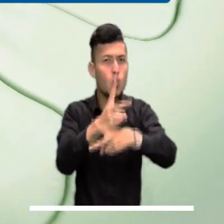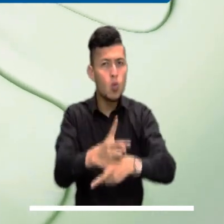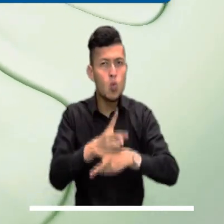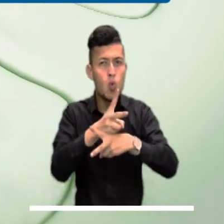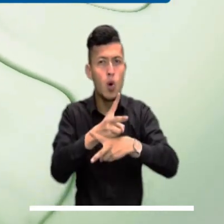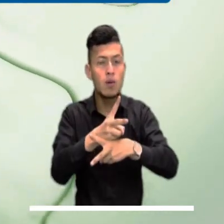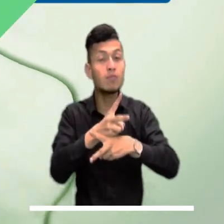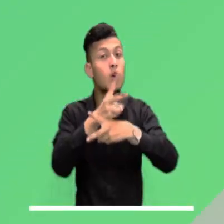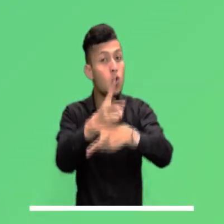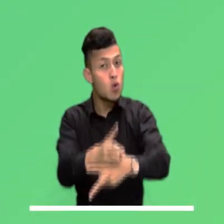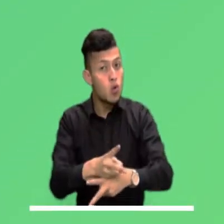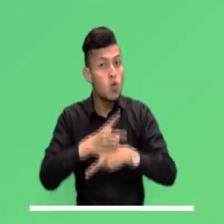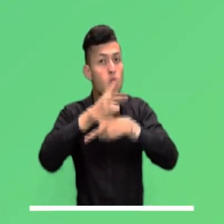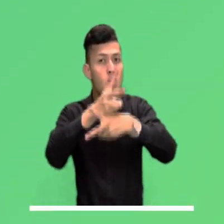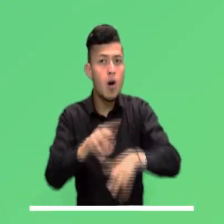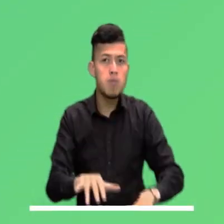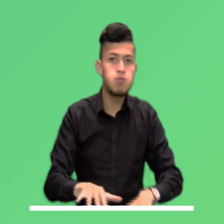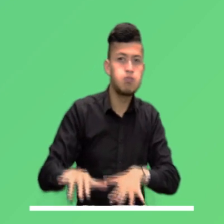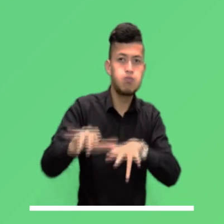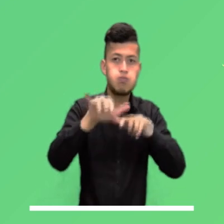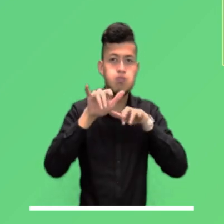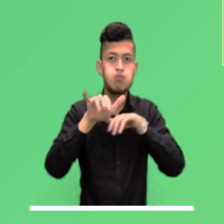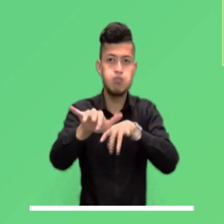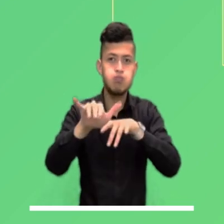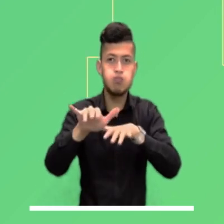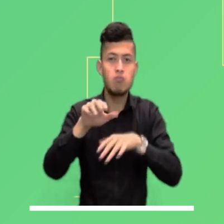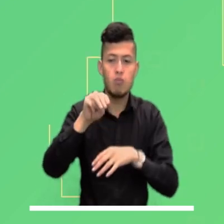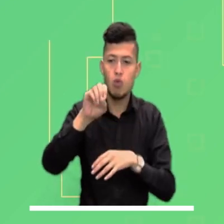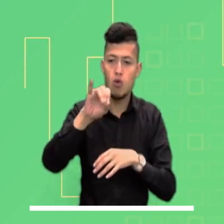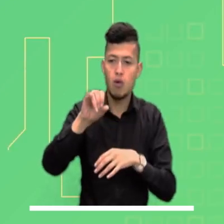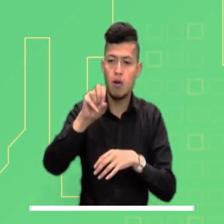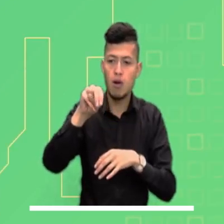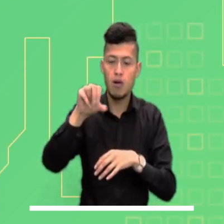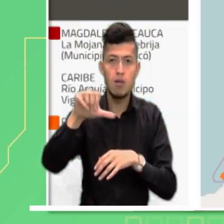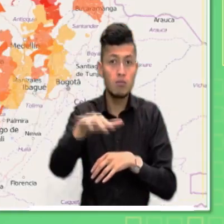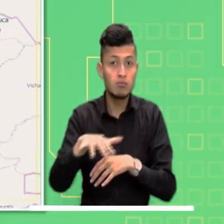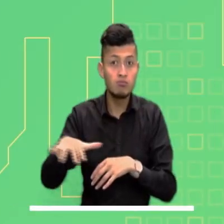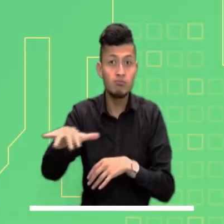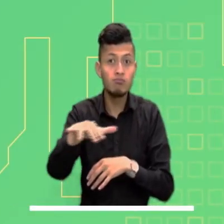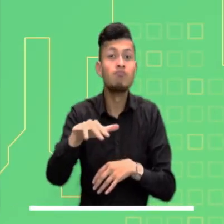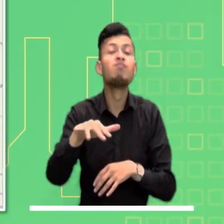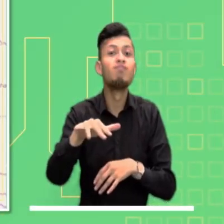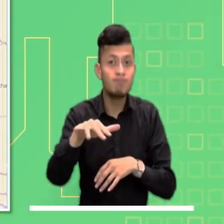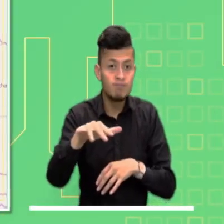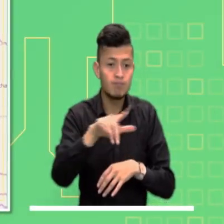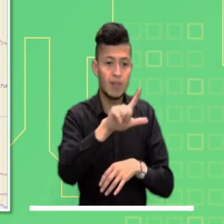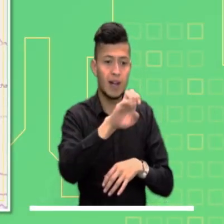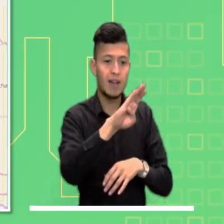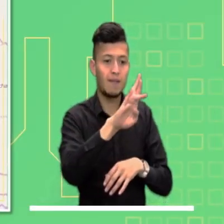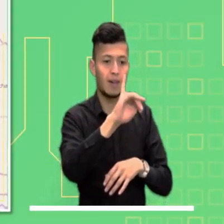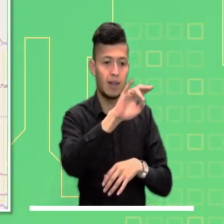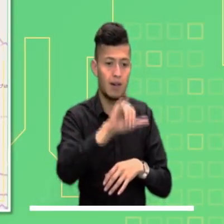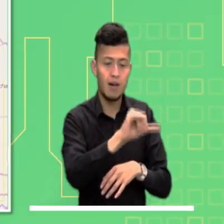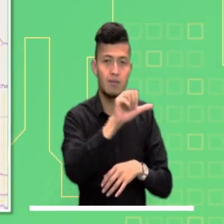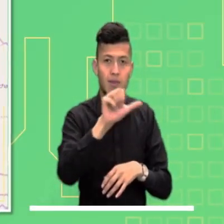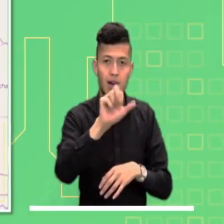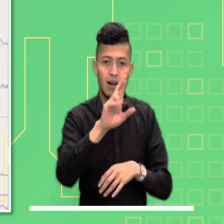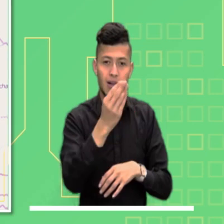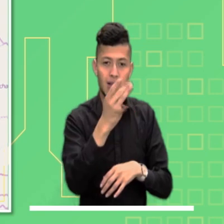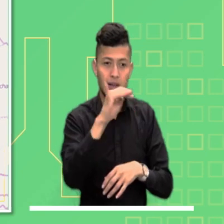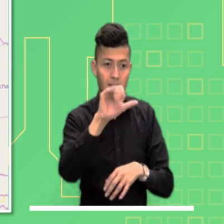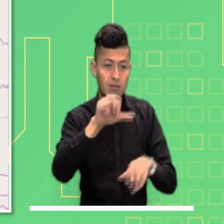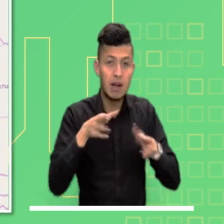atención a las principales alertas para hoy a nivel nacional. Máxima precaución por niveles altos en la zona de La Mojana y posibles